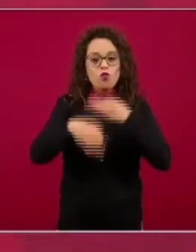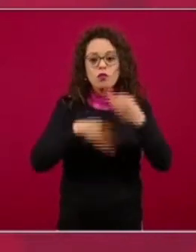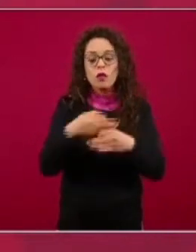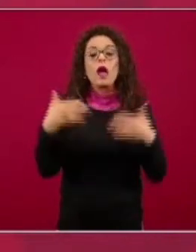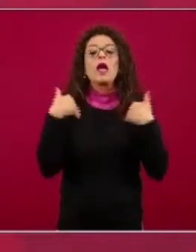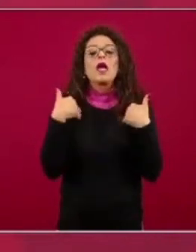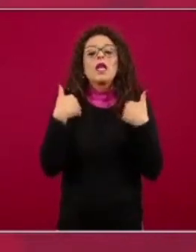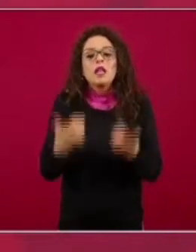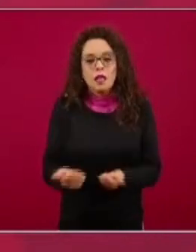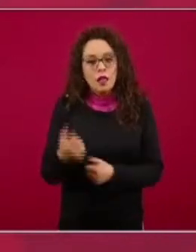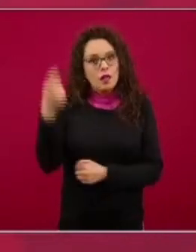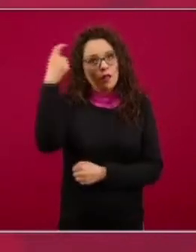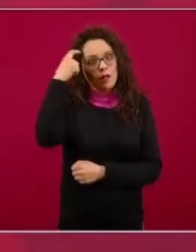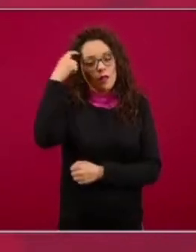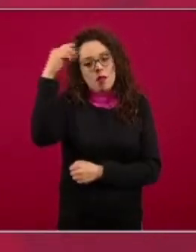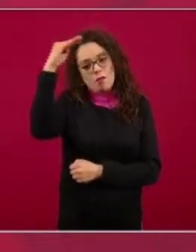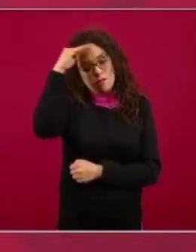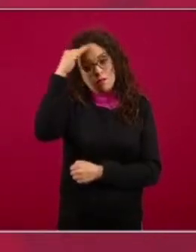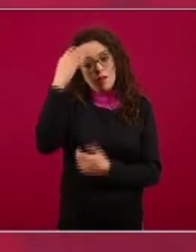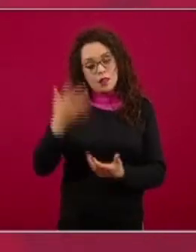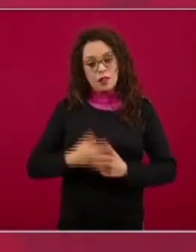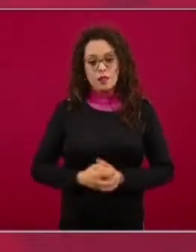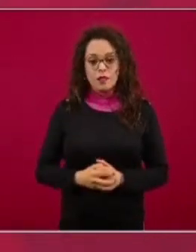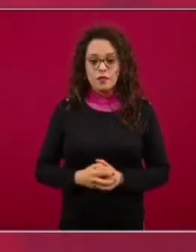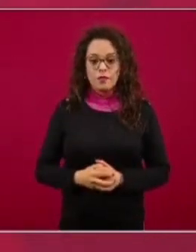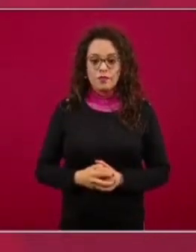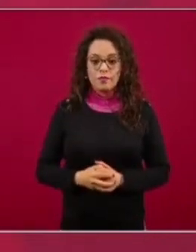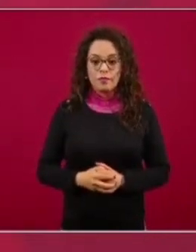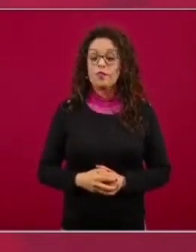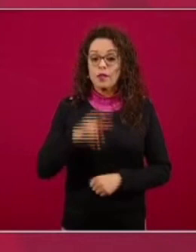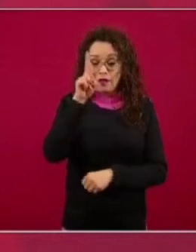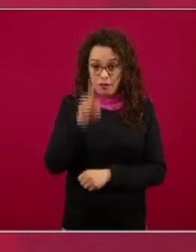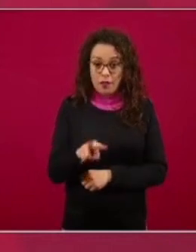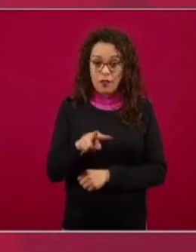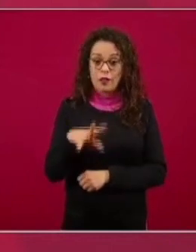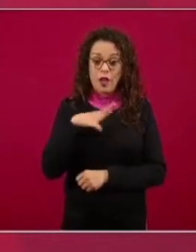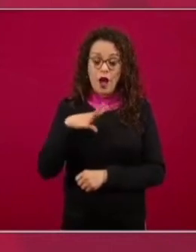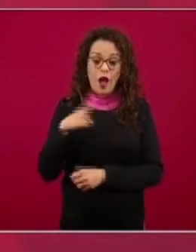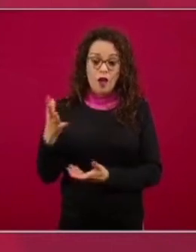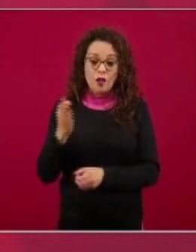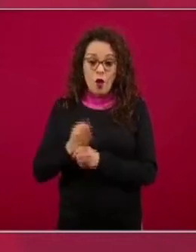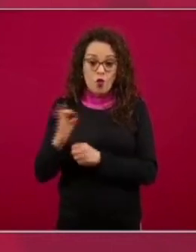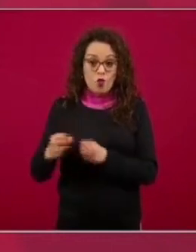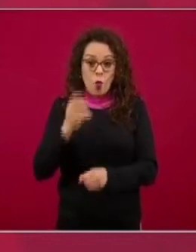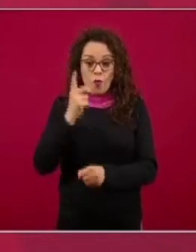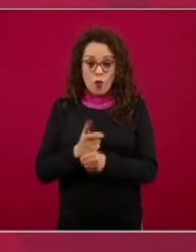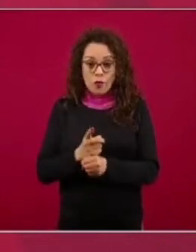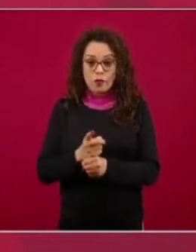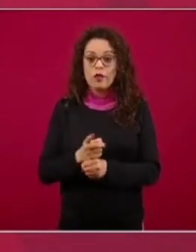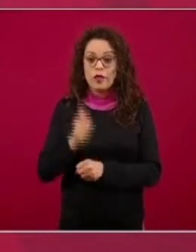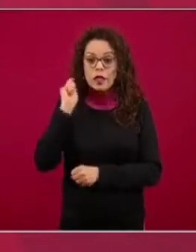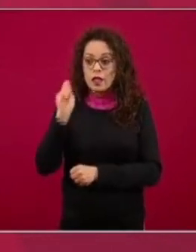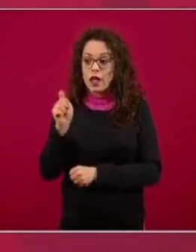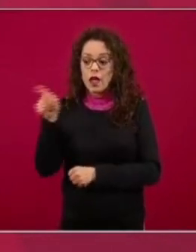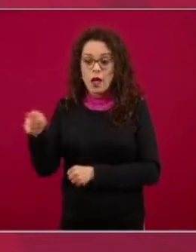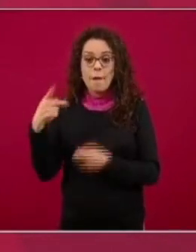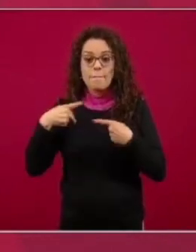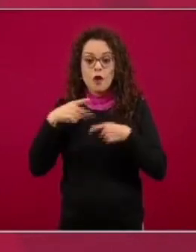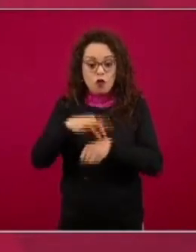y estaremos teniendo el gusto de tener aquí las voces de las personas que están en el campo clínico